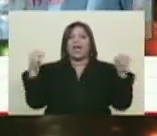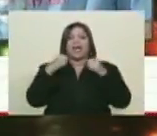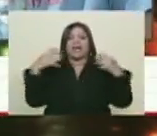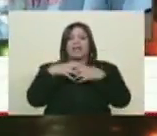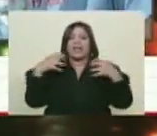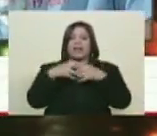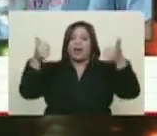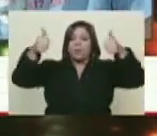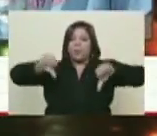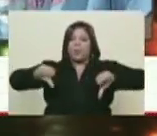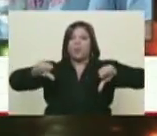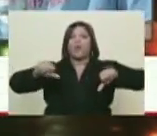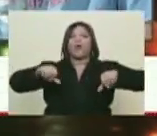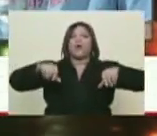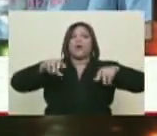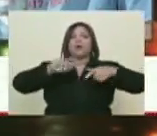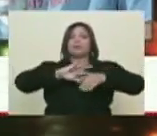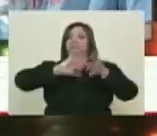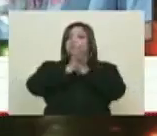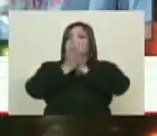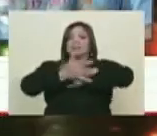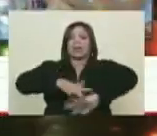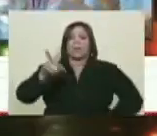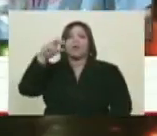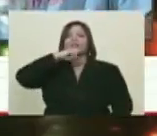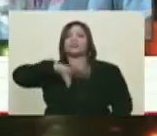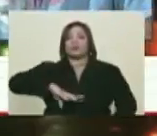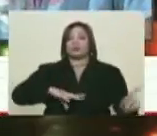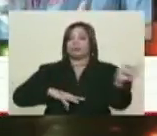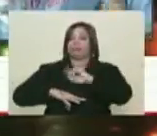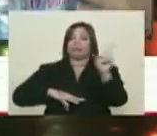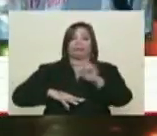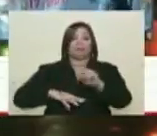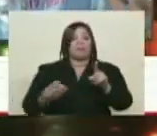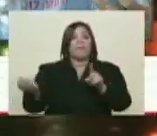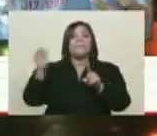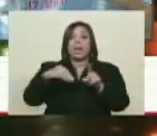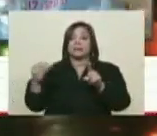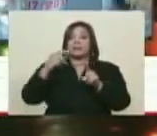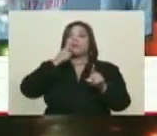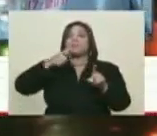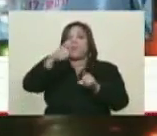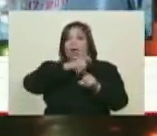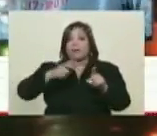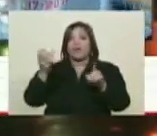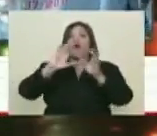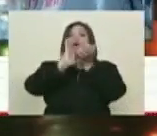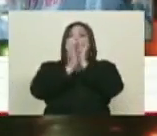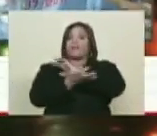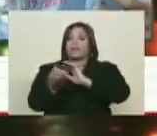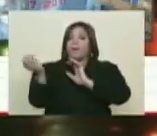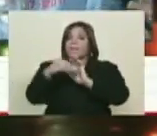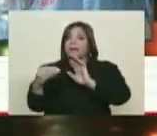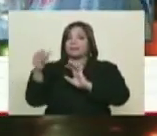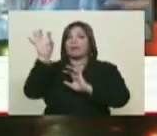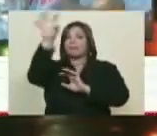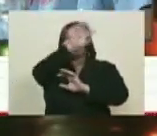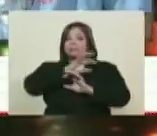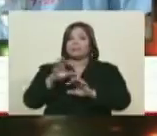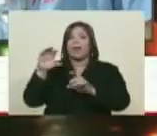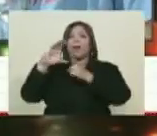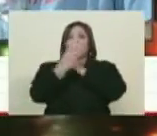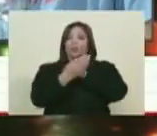la caída del muro de Berlín y se acabó la historia. Hay mucho más, hay mucho más pueblo, hay mucho más geografía, muchas más naciones, muchas más